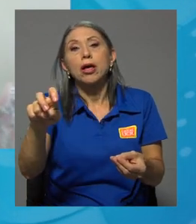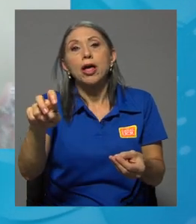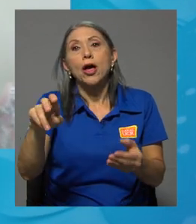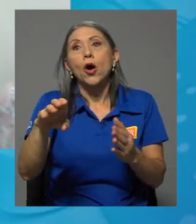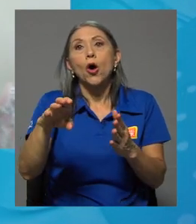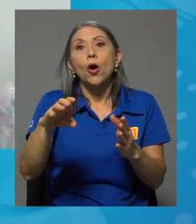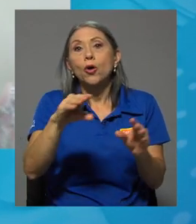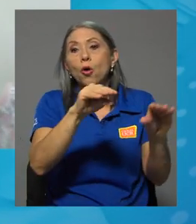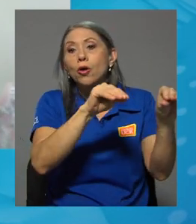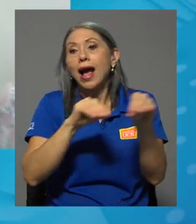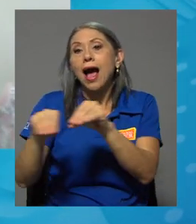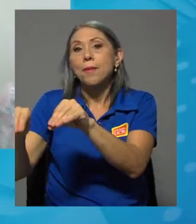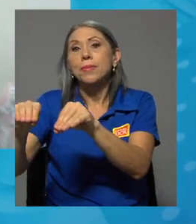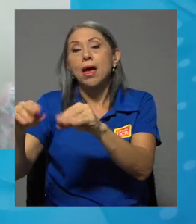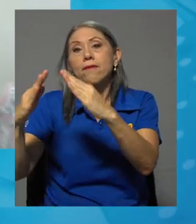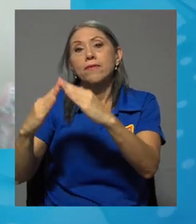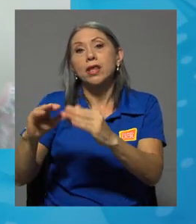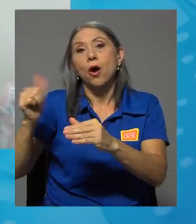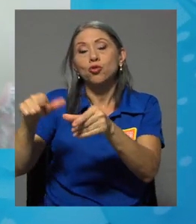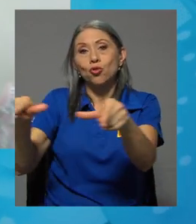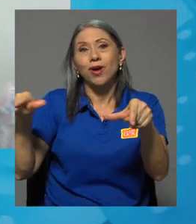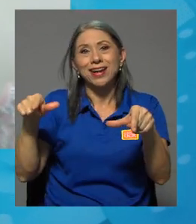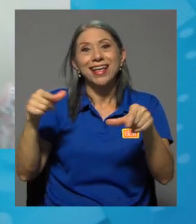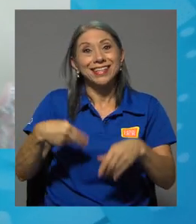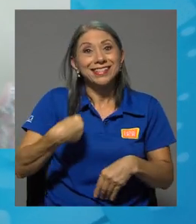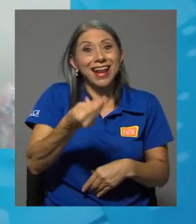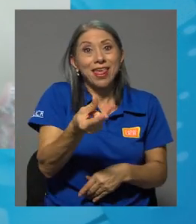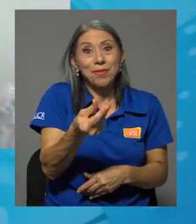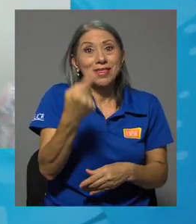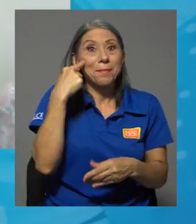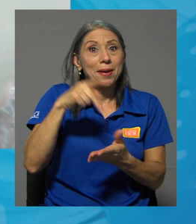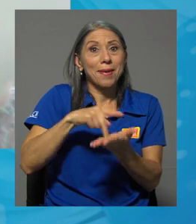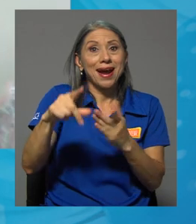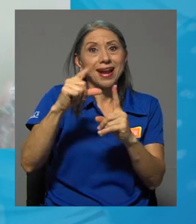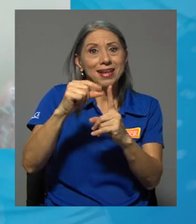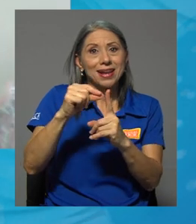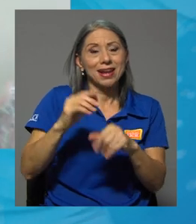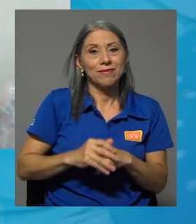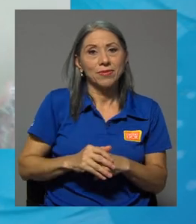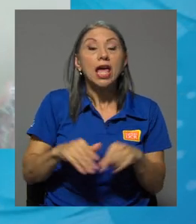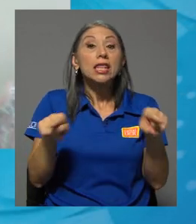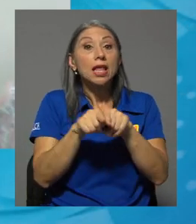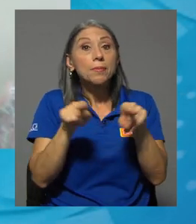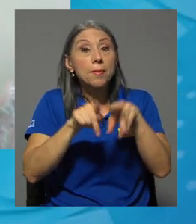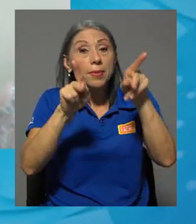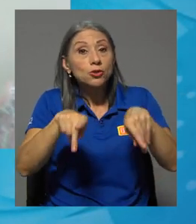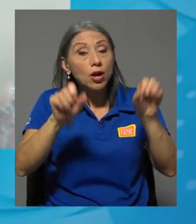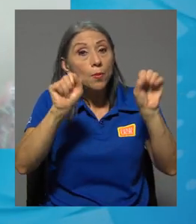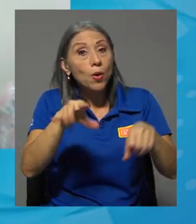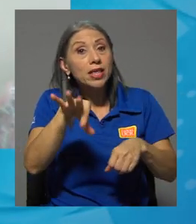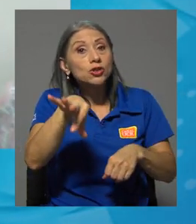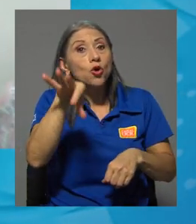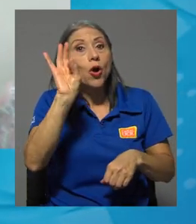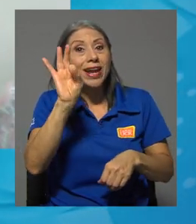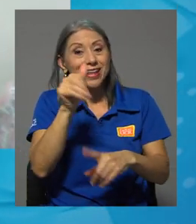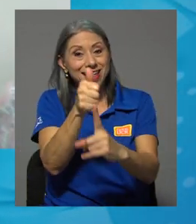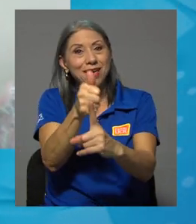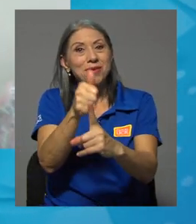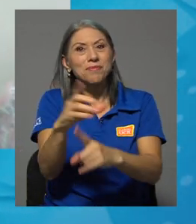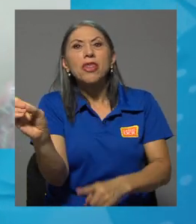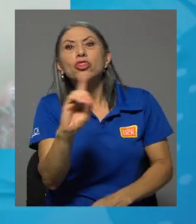un alquiler y bajo estas condiciones se ha visto una excepción y es que la persona puede escoger dónde alquilar.